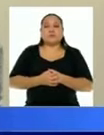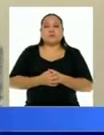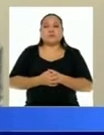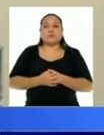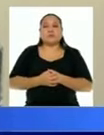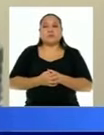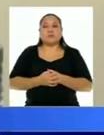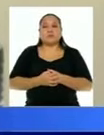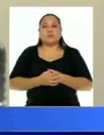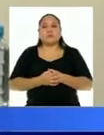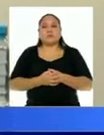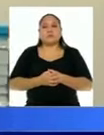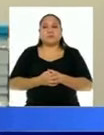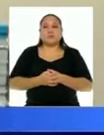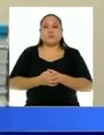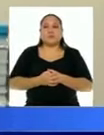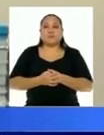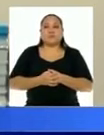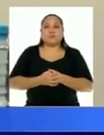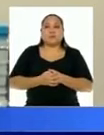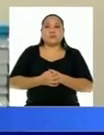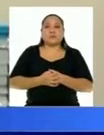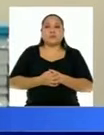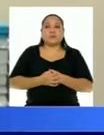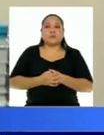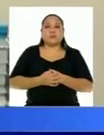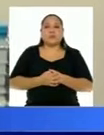¿Cuatro buites? ¿Cuatro buites?